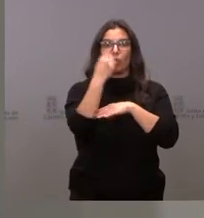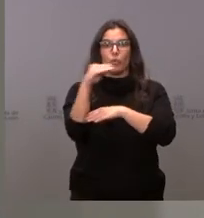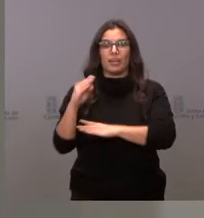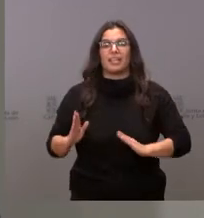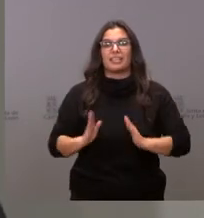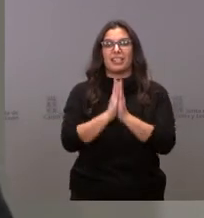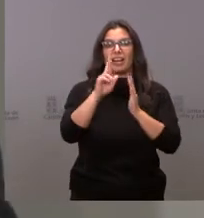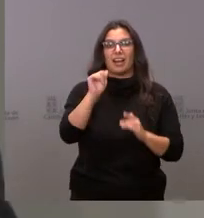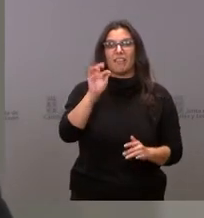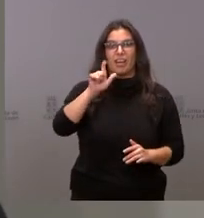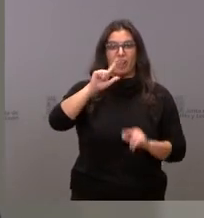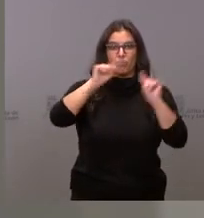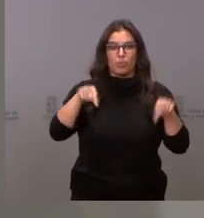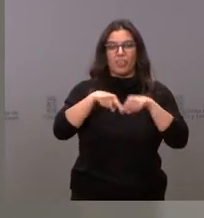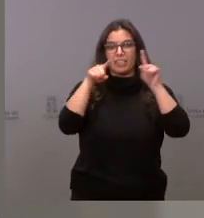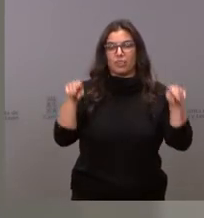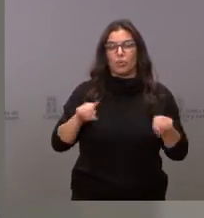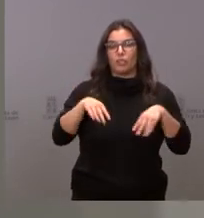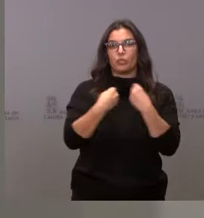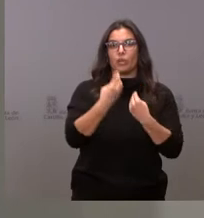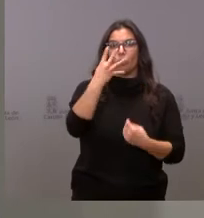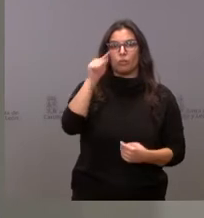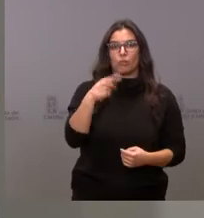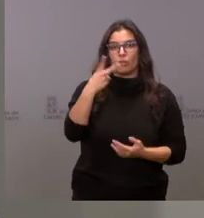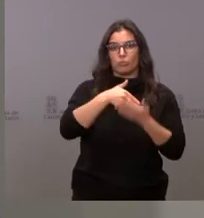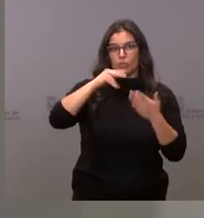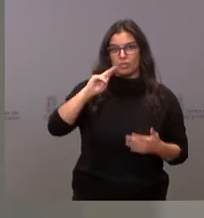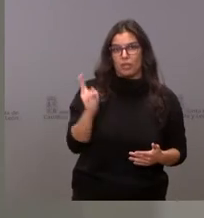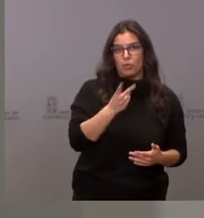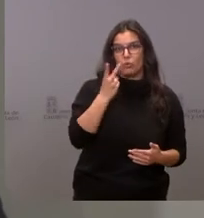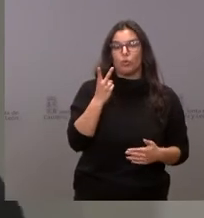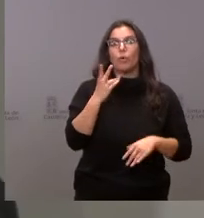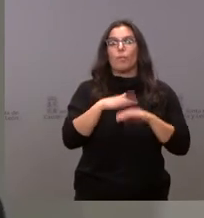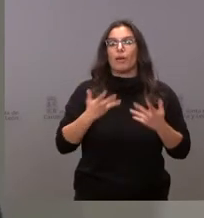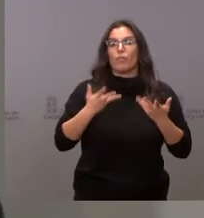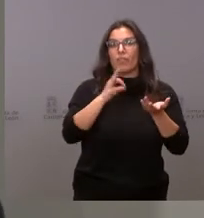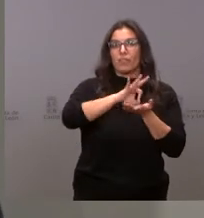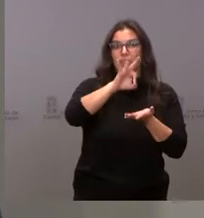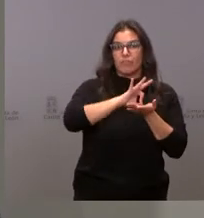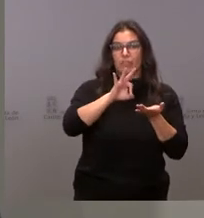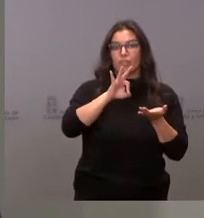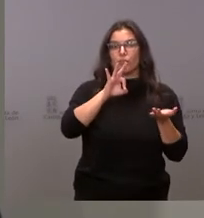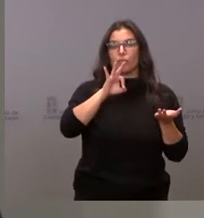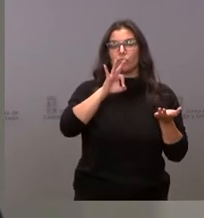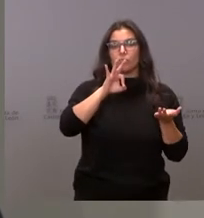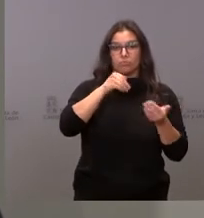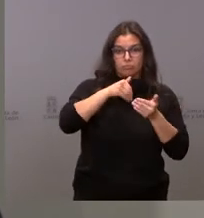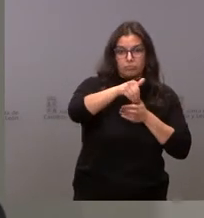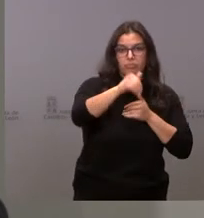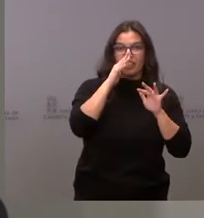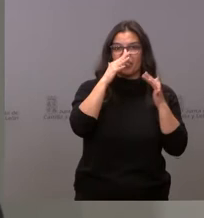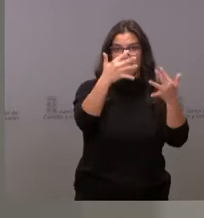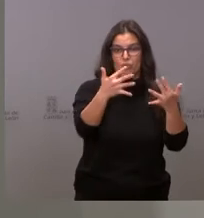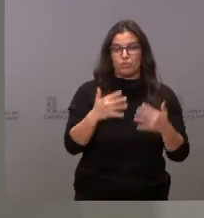provincia de Segovia, por un total de 4,2 millones de euros para prestar este servicio durante los próximos diez